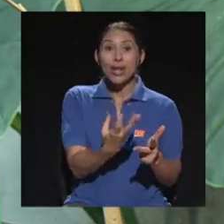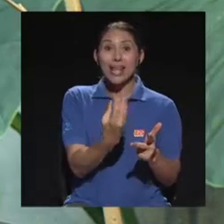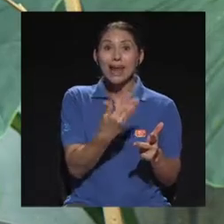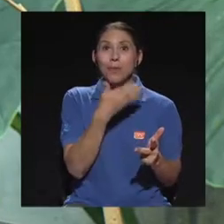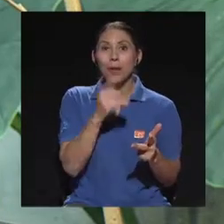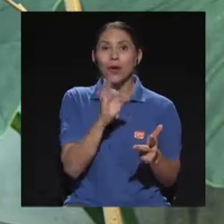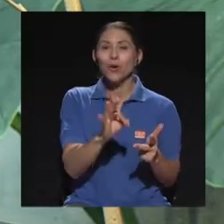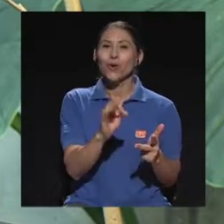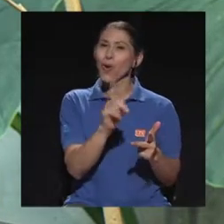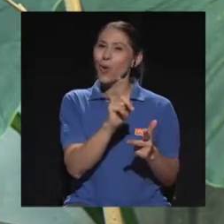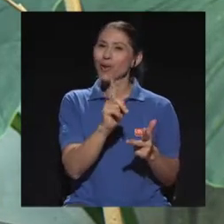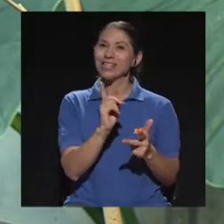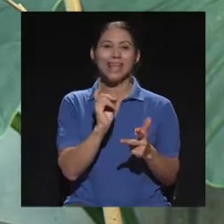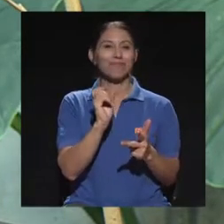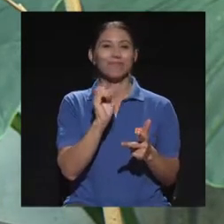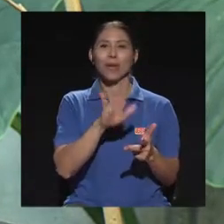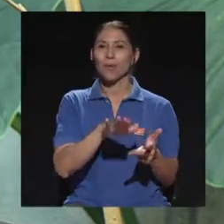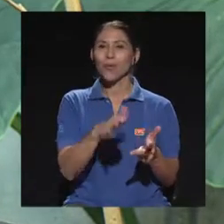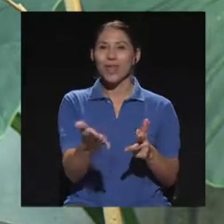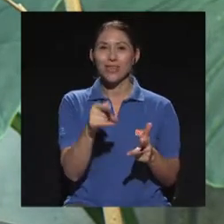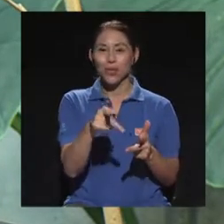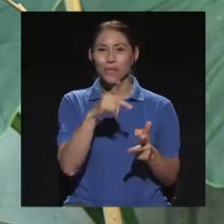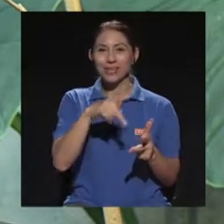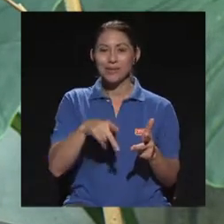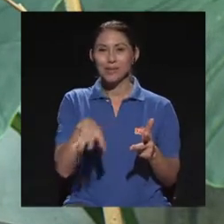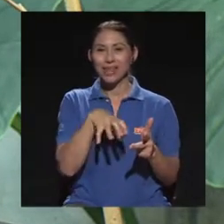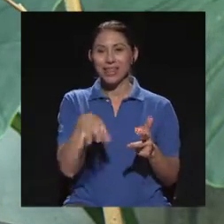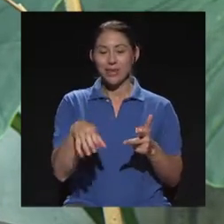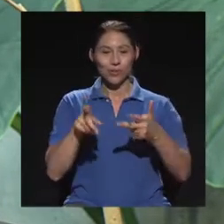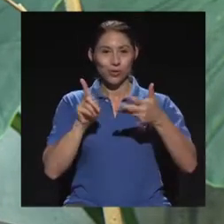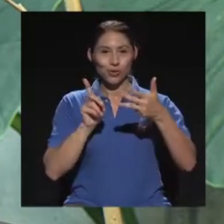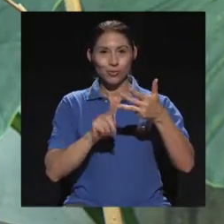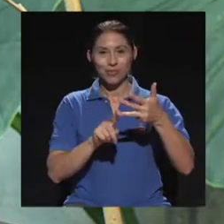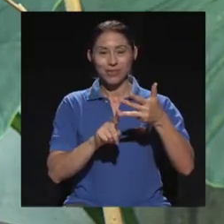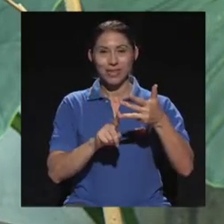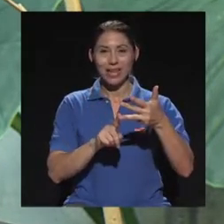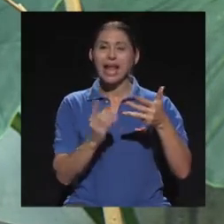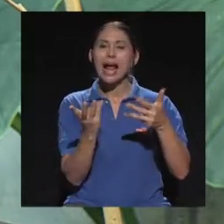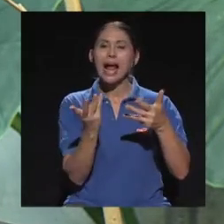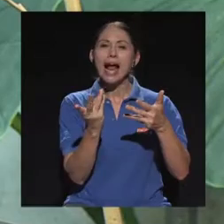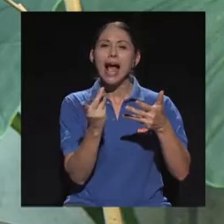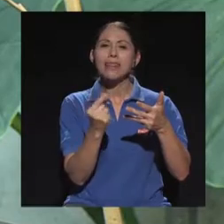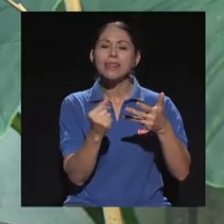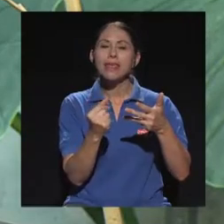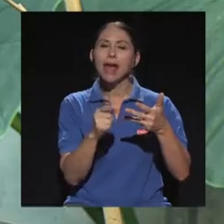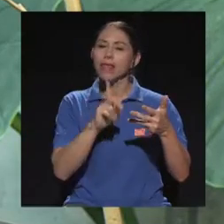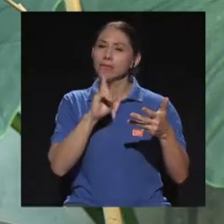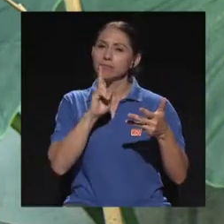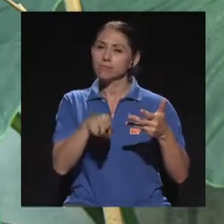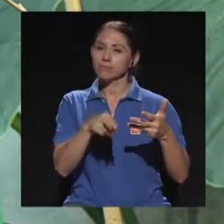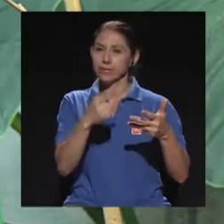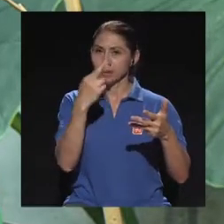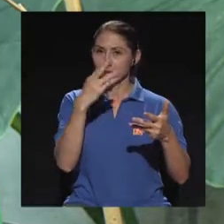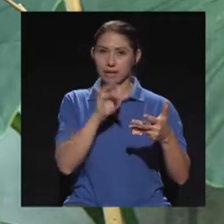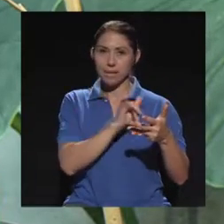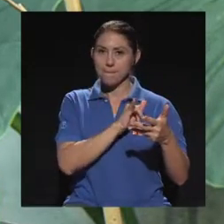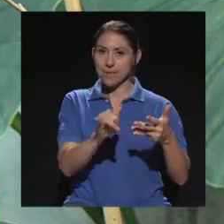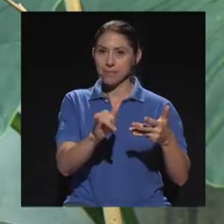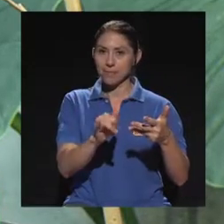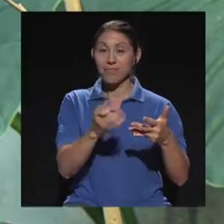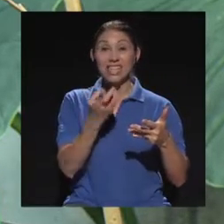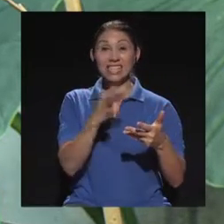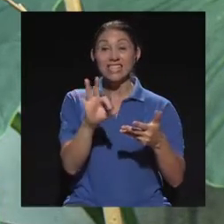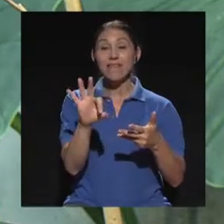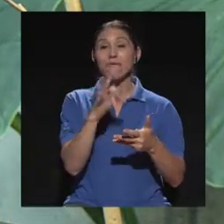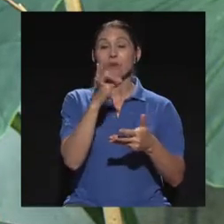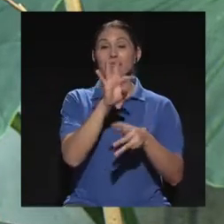activos, entonces que la forma de preparación se respete, que la cantidad se respete, si la forma tradicional